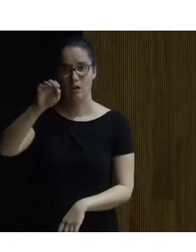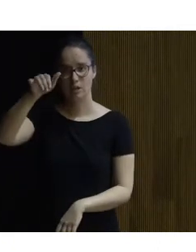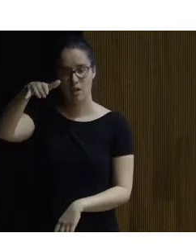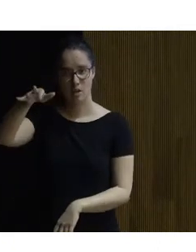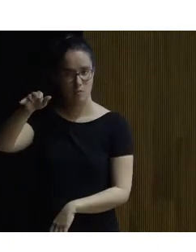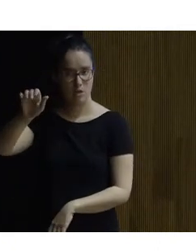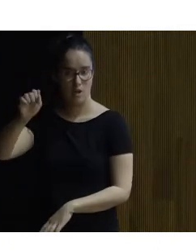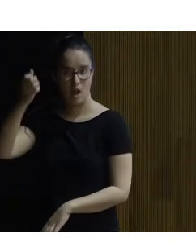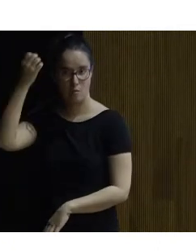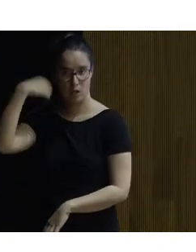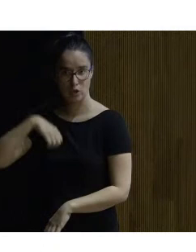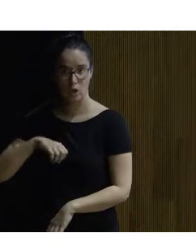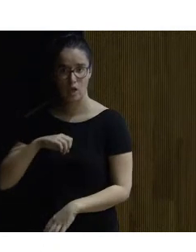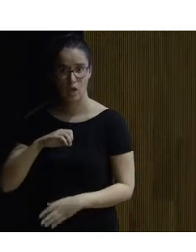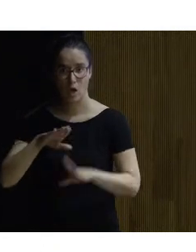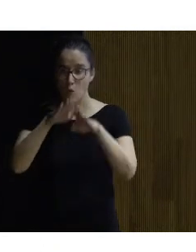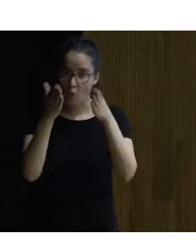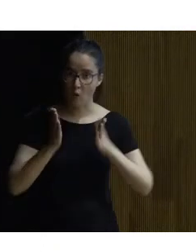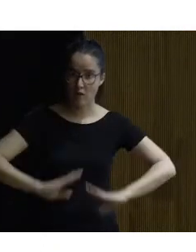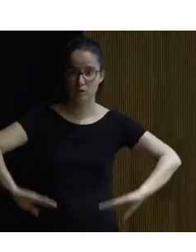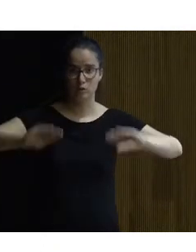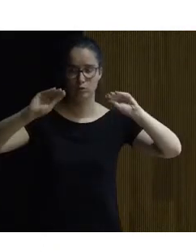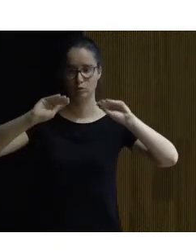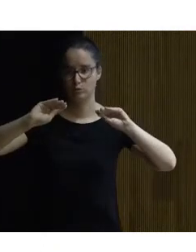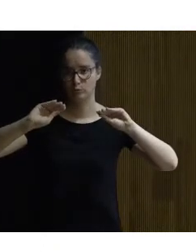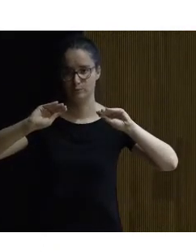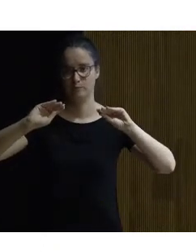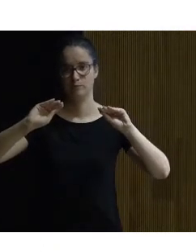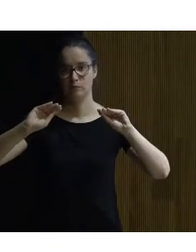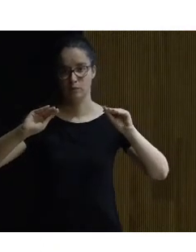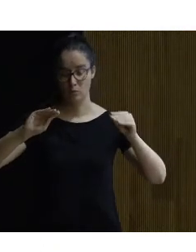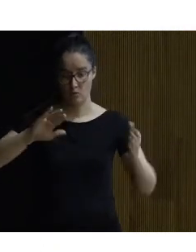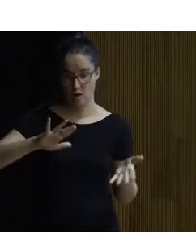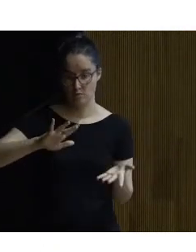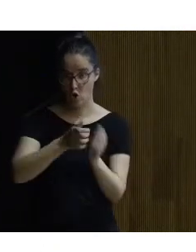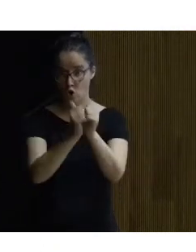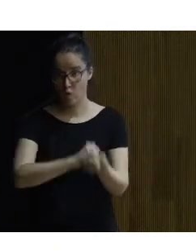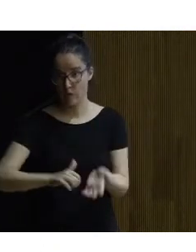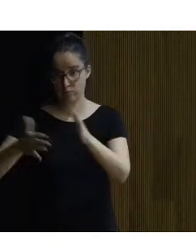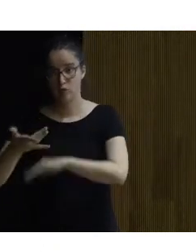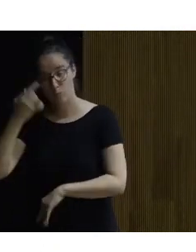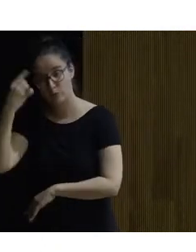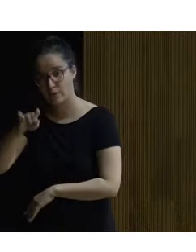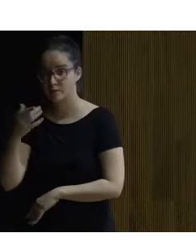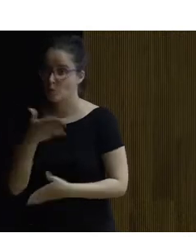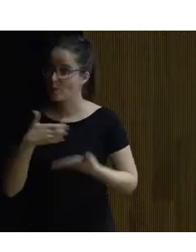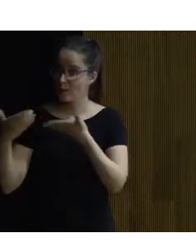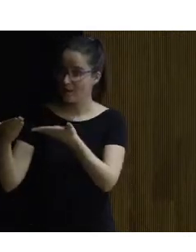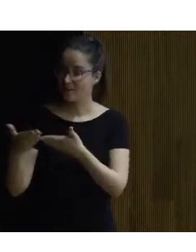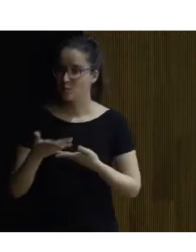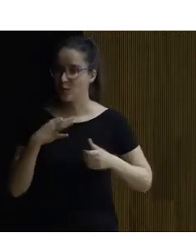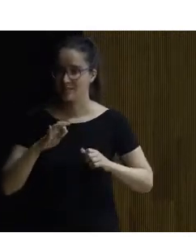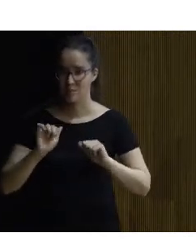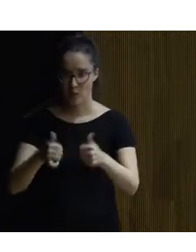prehistórica Cuba de Altamira pues aloja una réplica como sabéis cuando quieras Juan puedes empezar